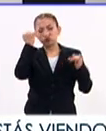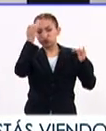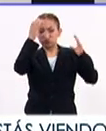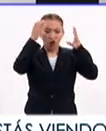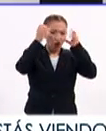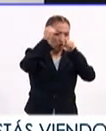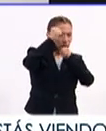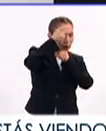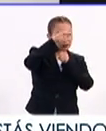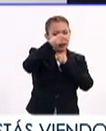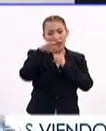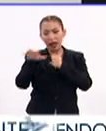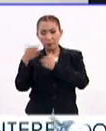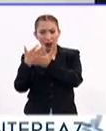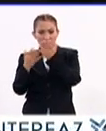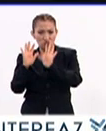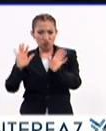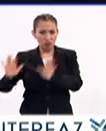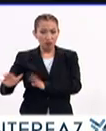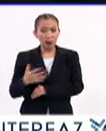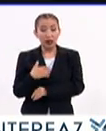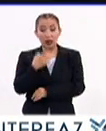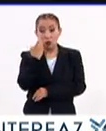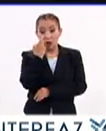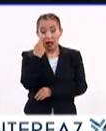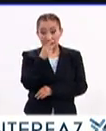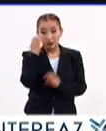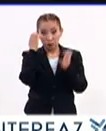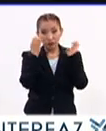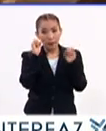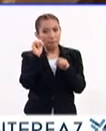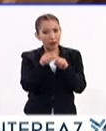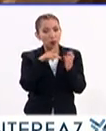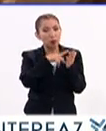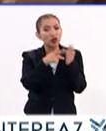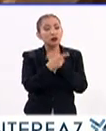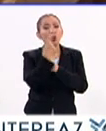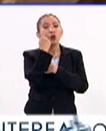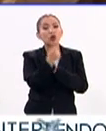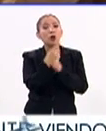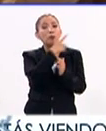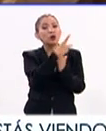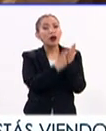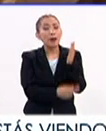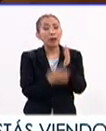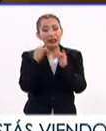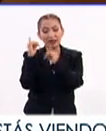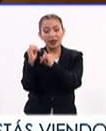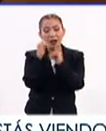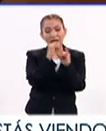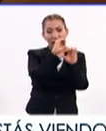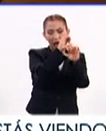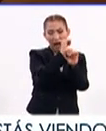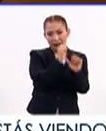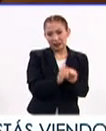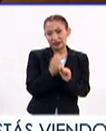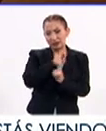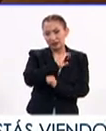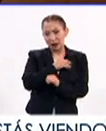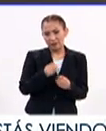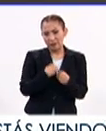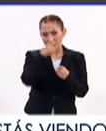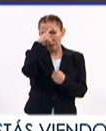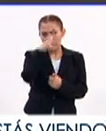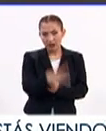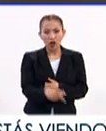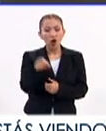que en la factura manual. Cabe destacar que esta muestra es parte de Proyecto 1, programa de muestras individuales de artistas españoles residentes